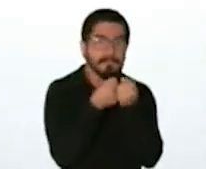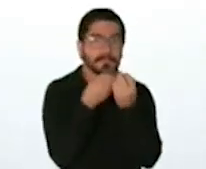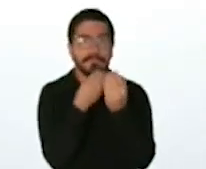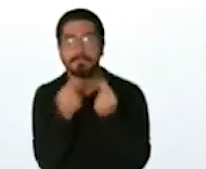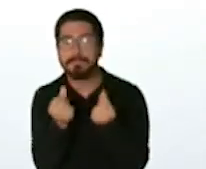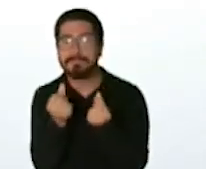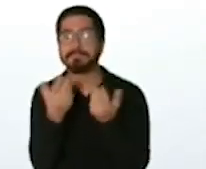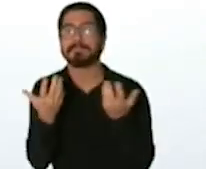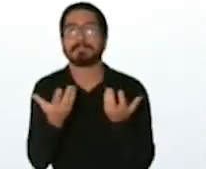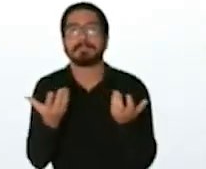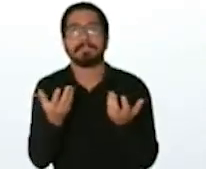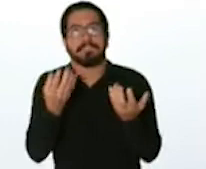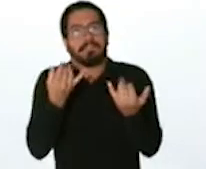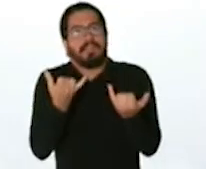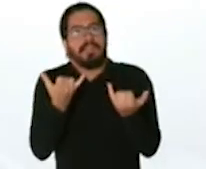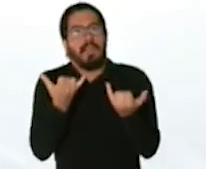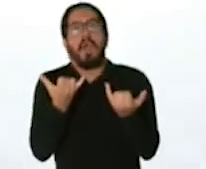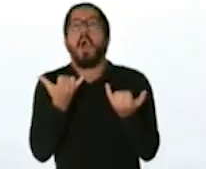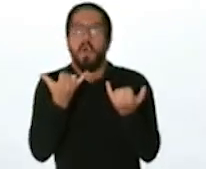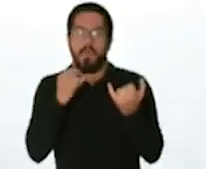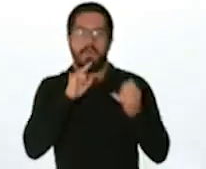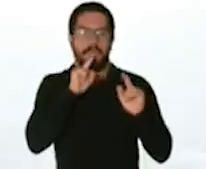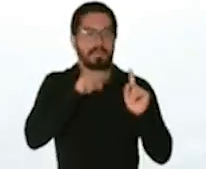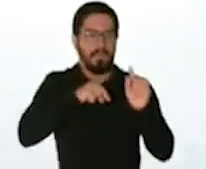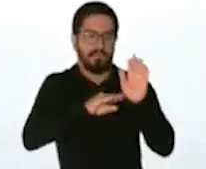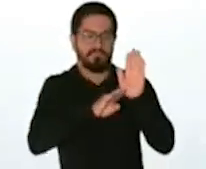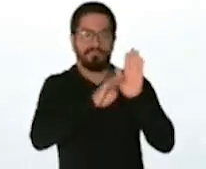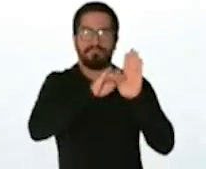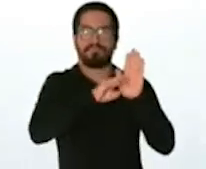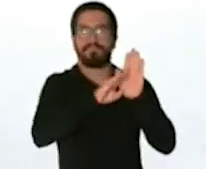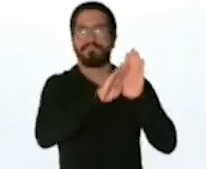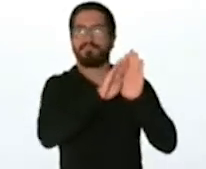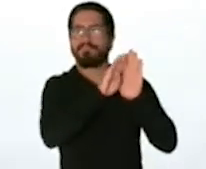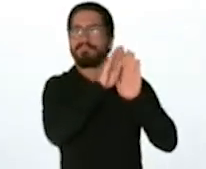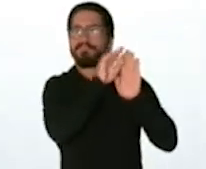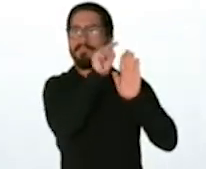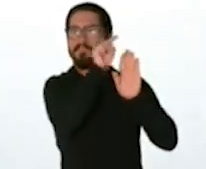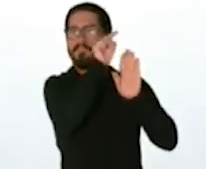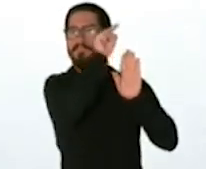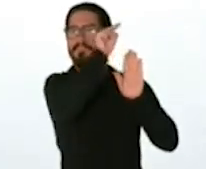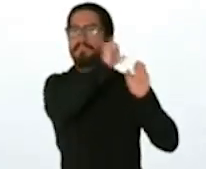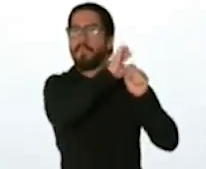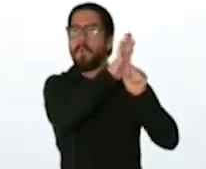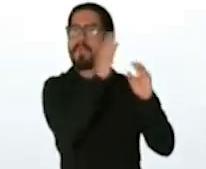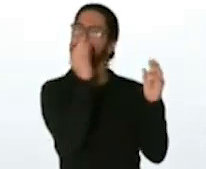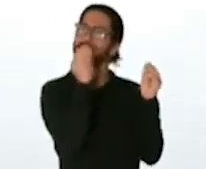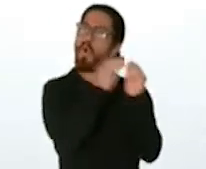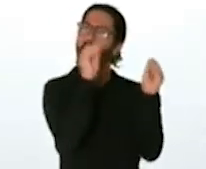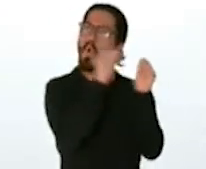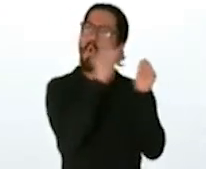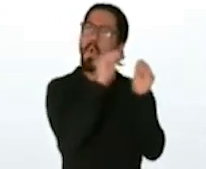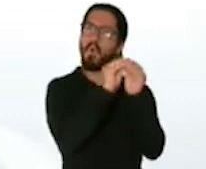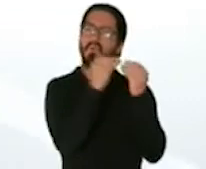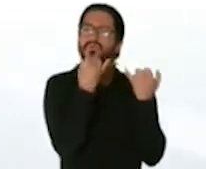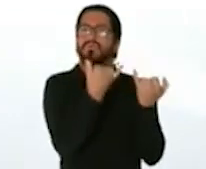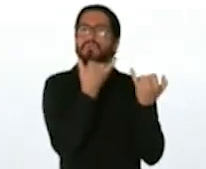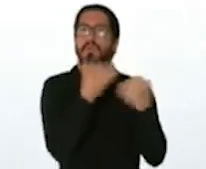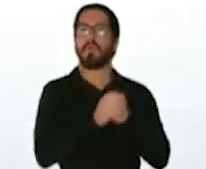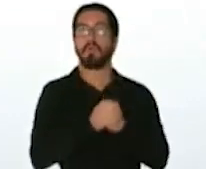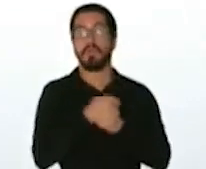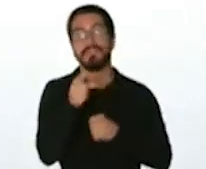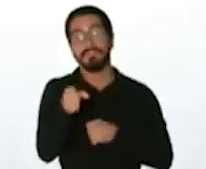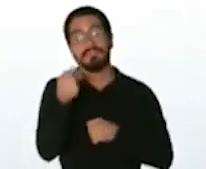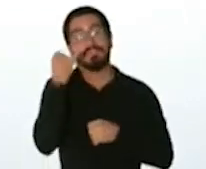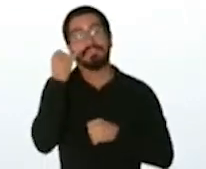fase aguda y aunque se han trabajado directamente con algunos médicos especialmente los que han sido sobrevivientes